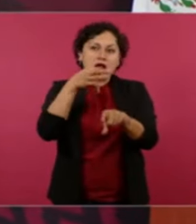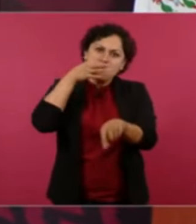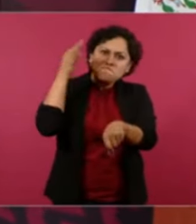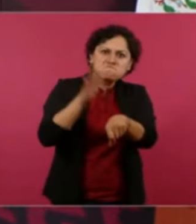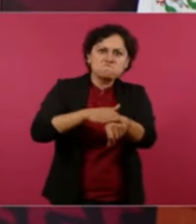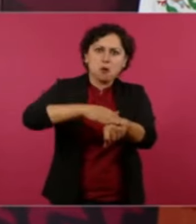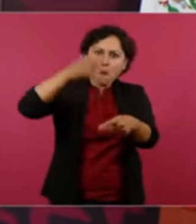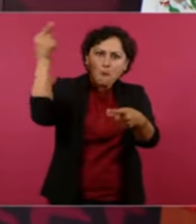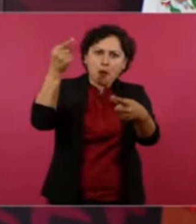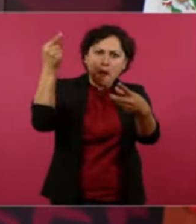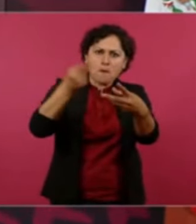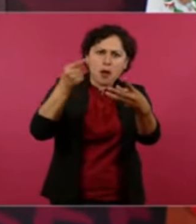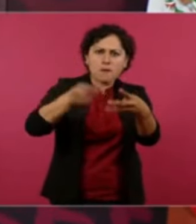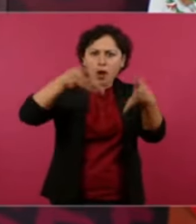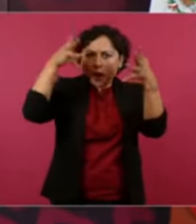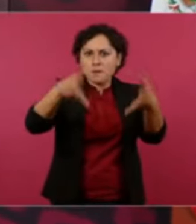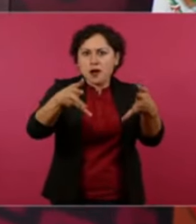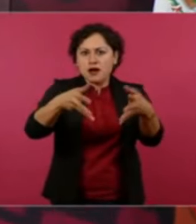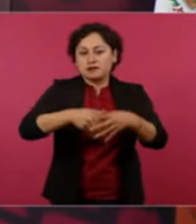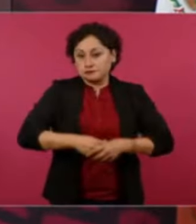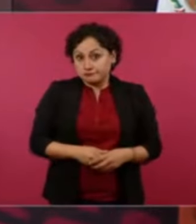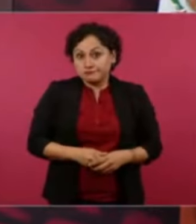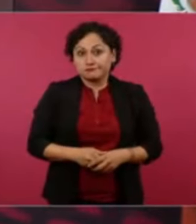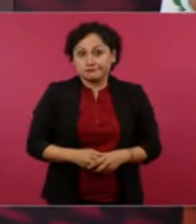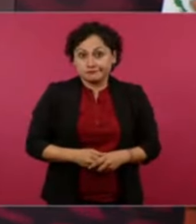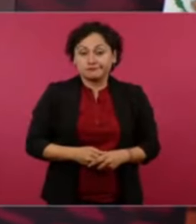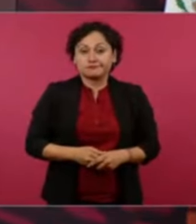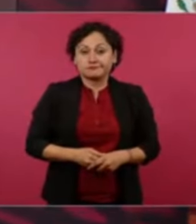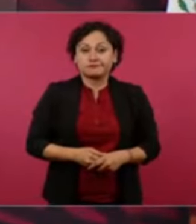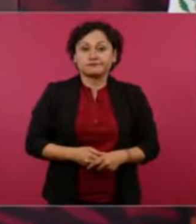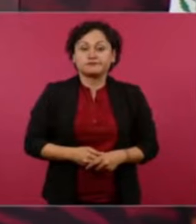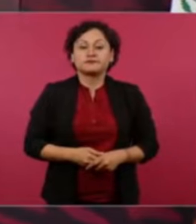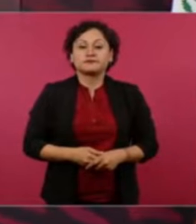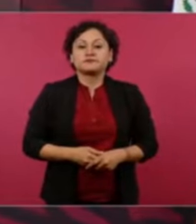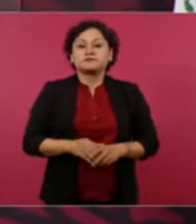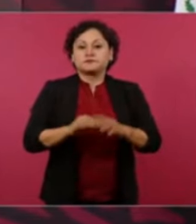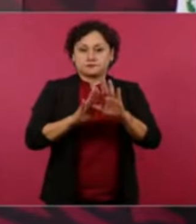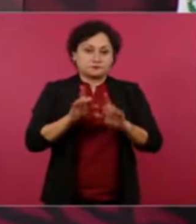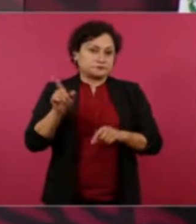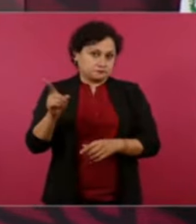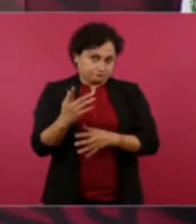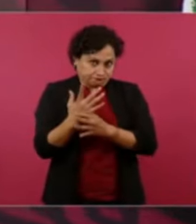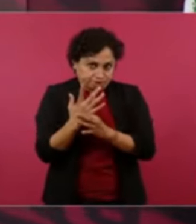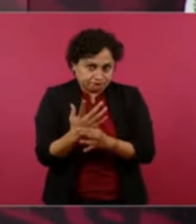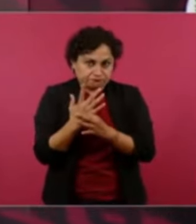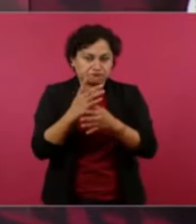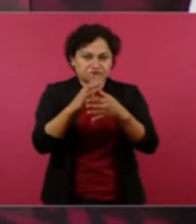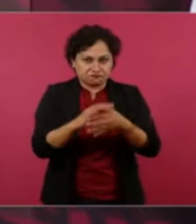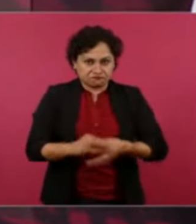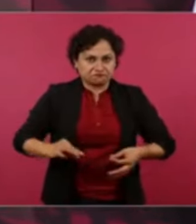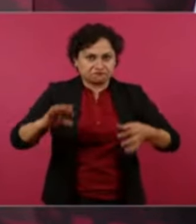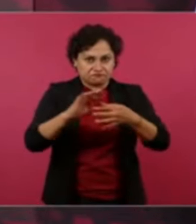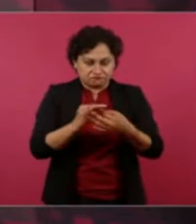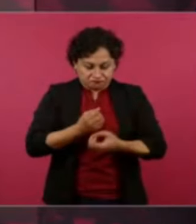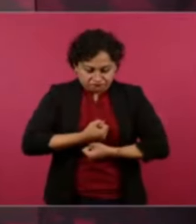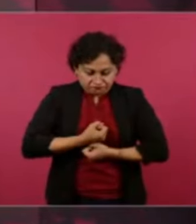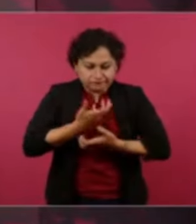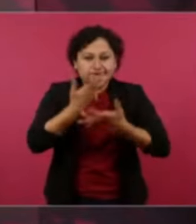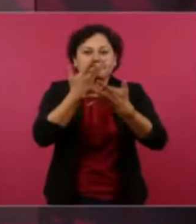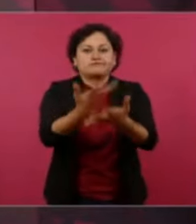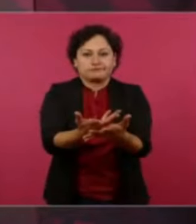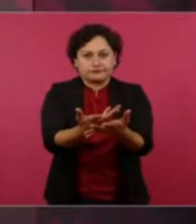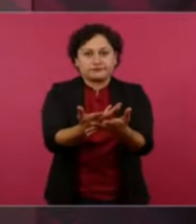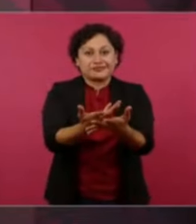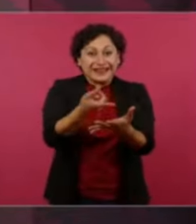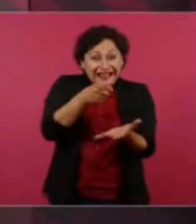Y así como dijo eso defendió a los